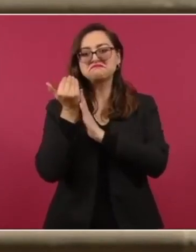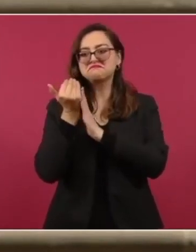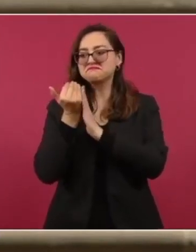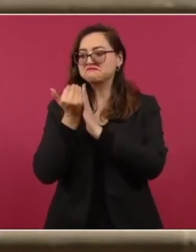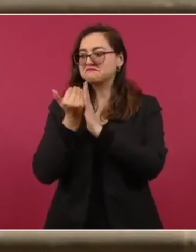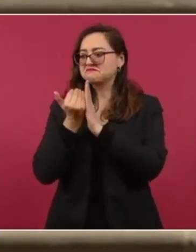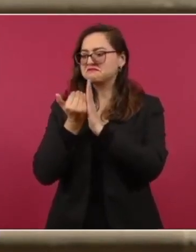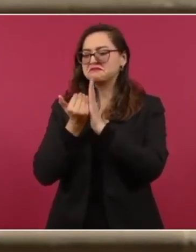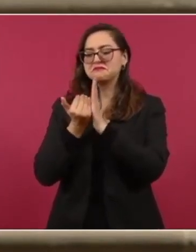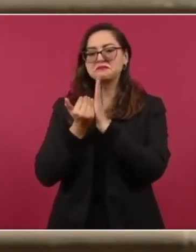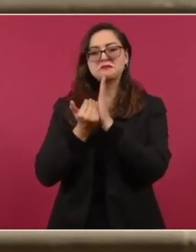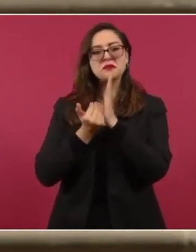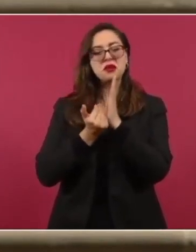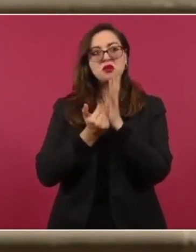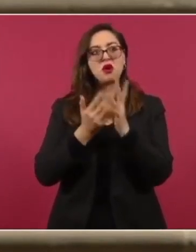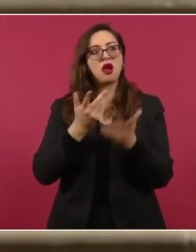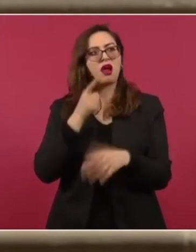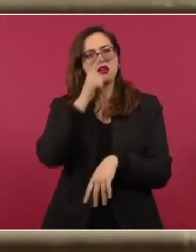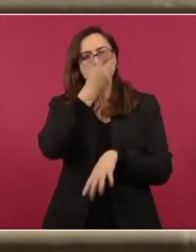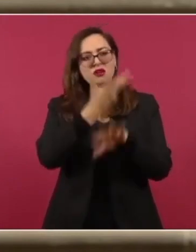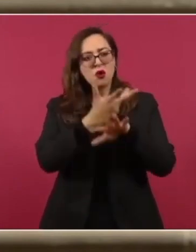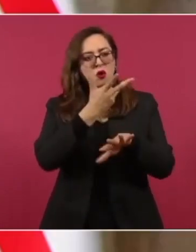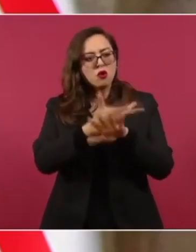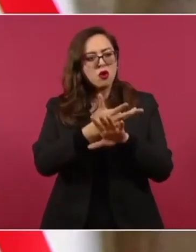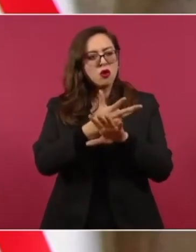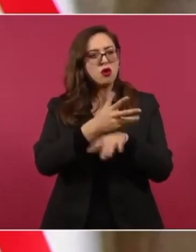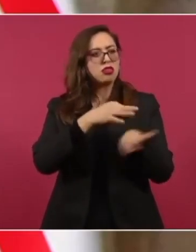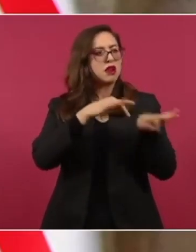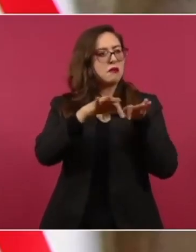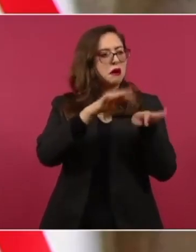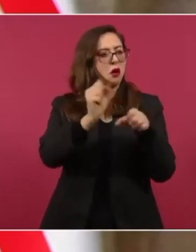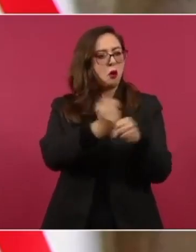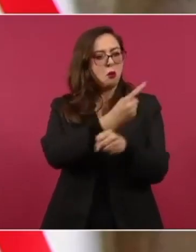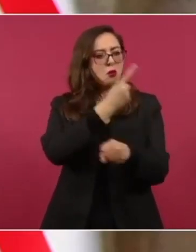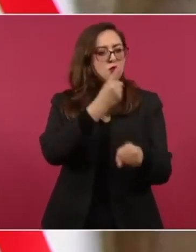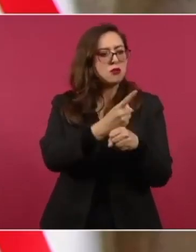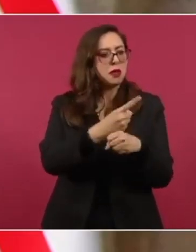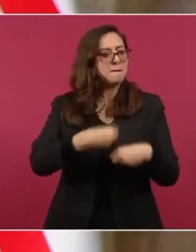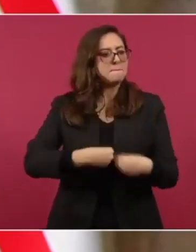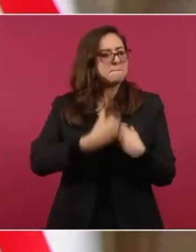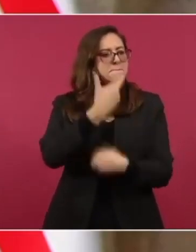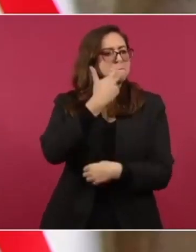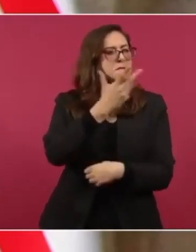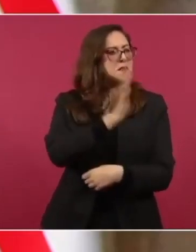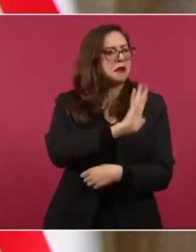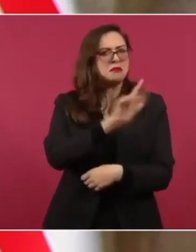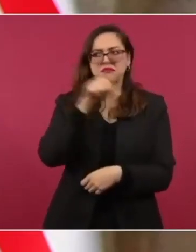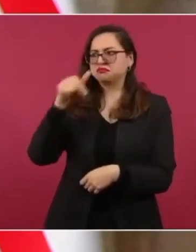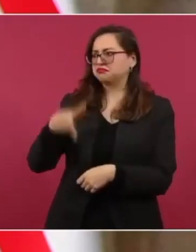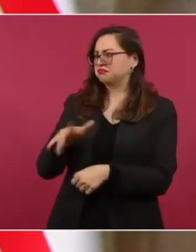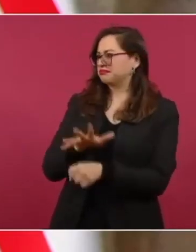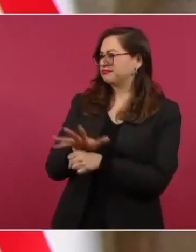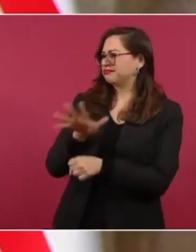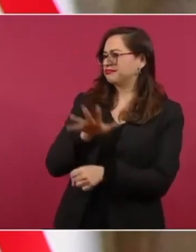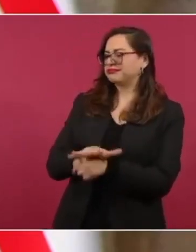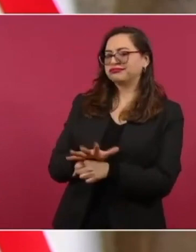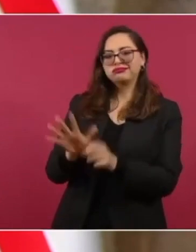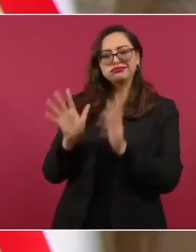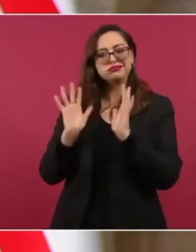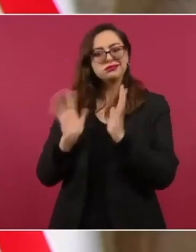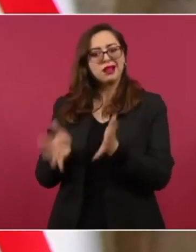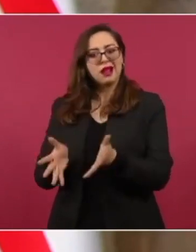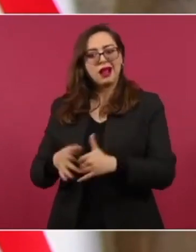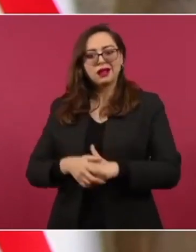en busca de oportunidades de trabajo y de mejores condiciones de vida, sino que para muchos jóvenes la